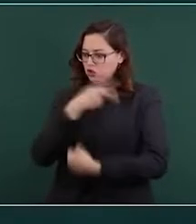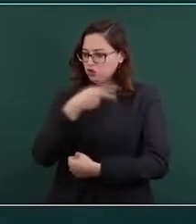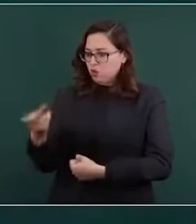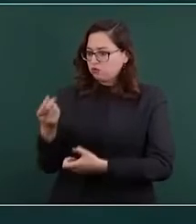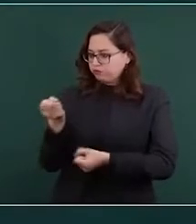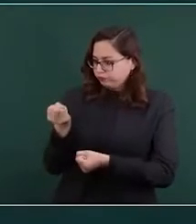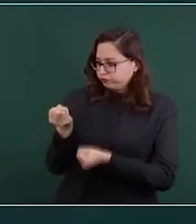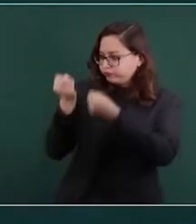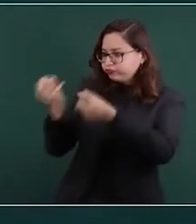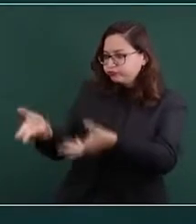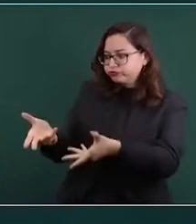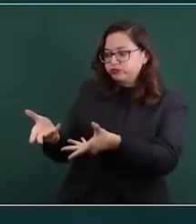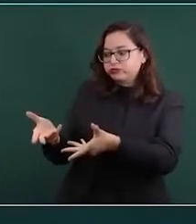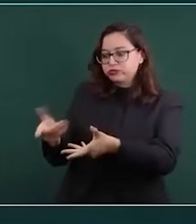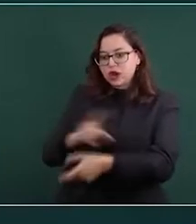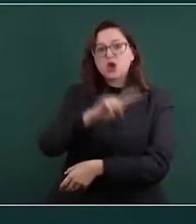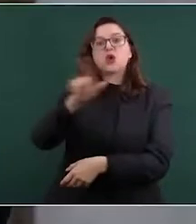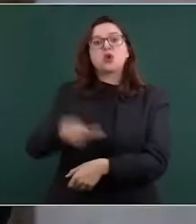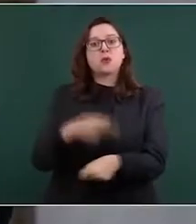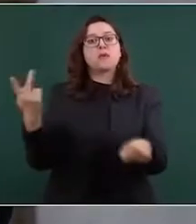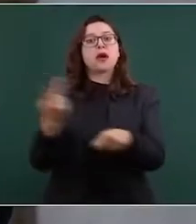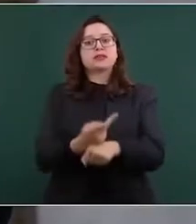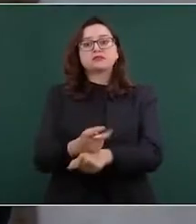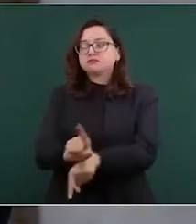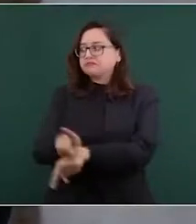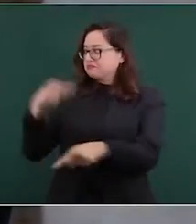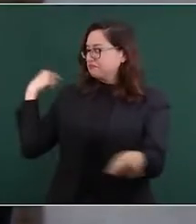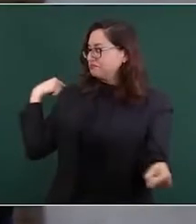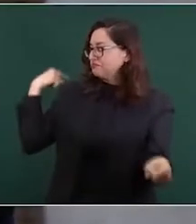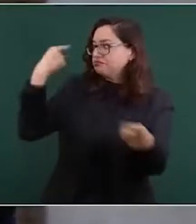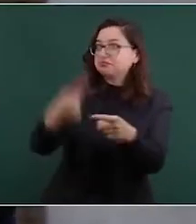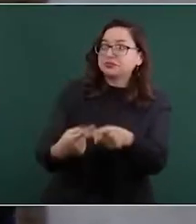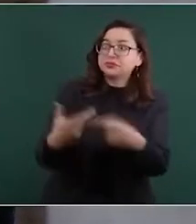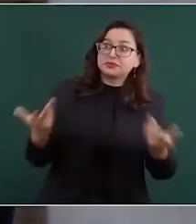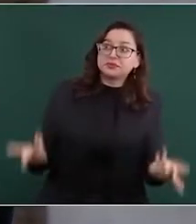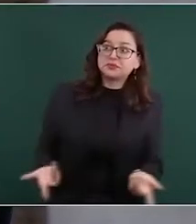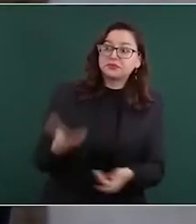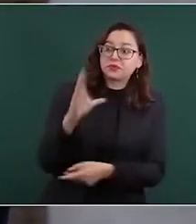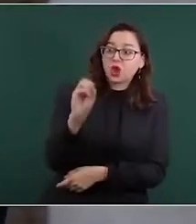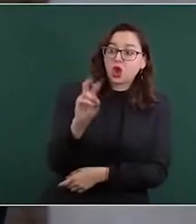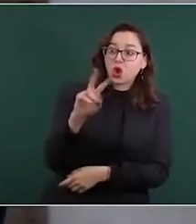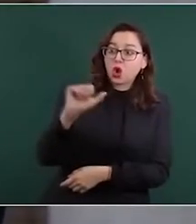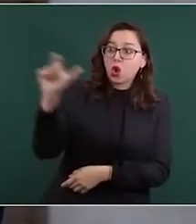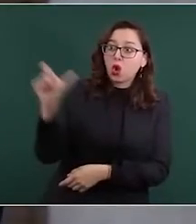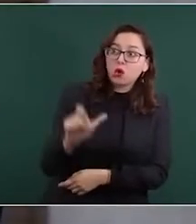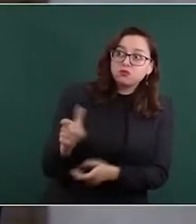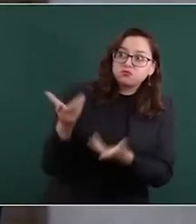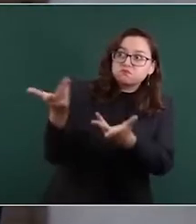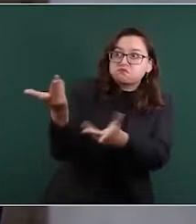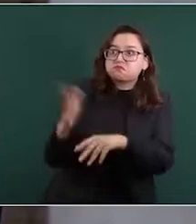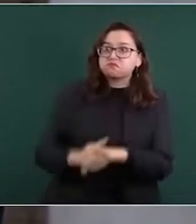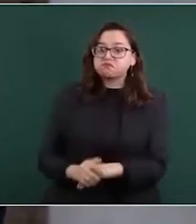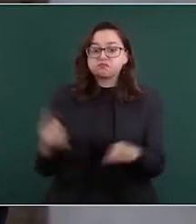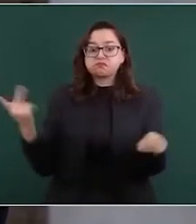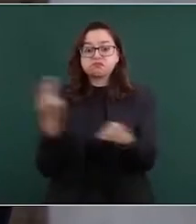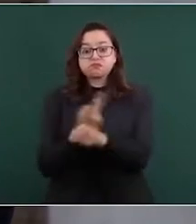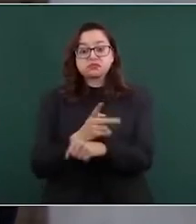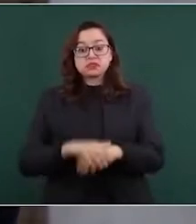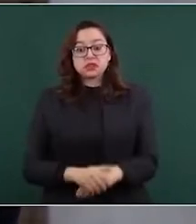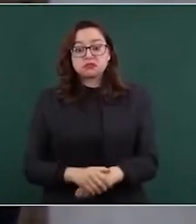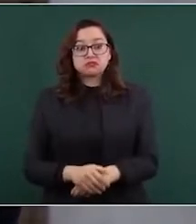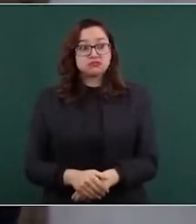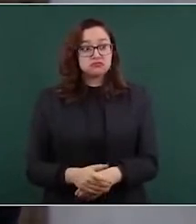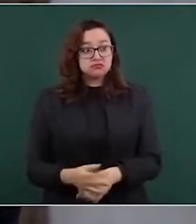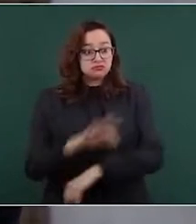que al día de hoy ese mecanismo ha distribuido el 5 por ciento